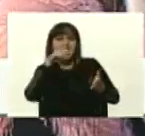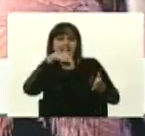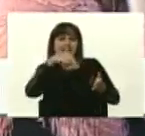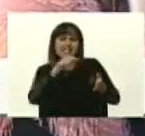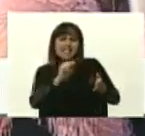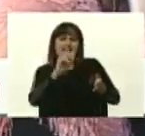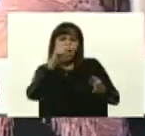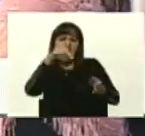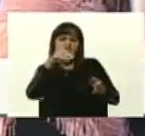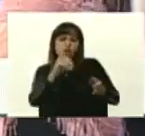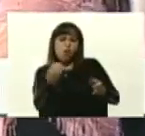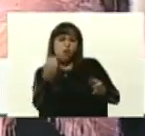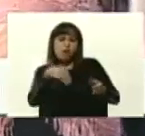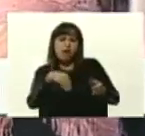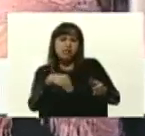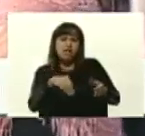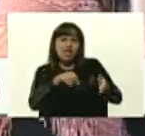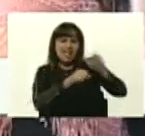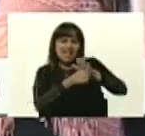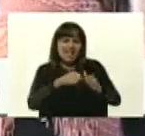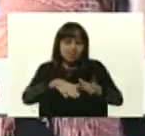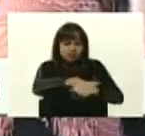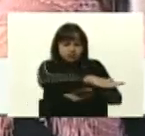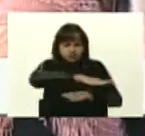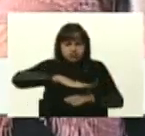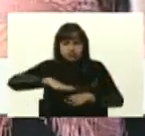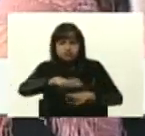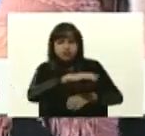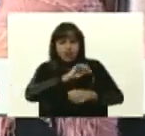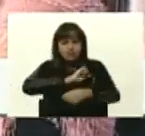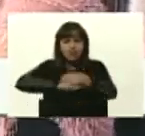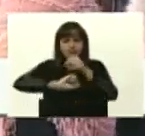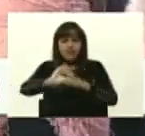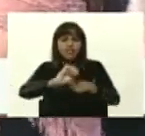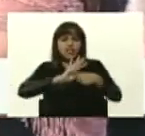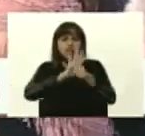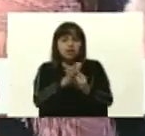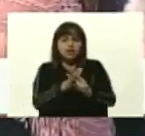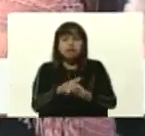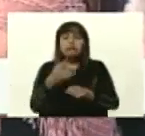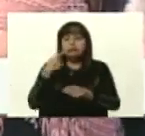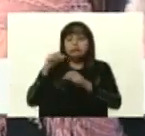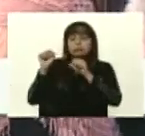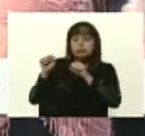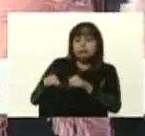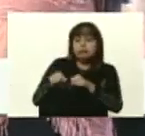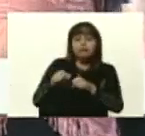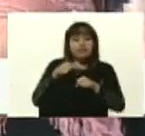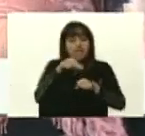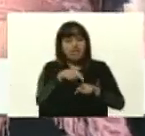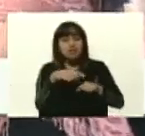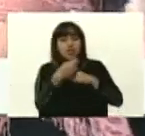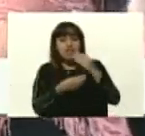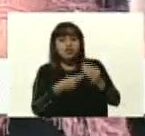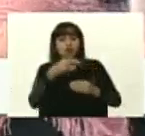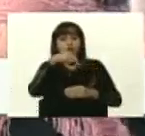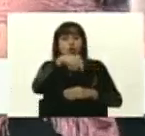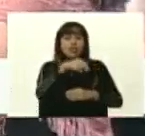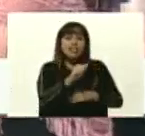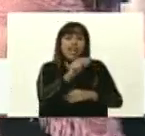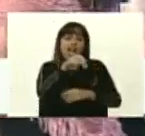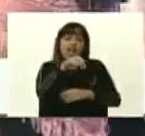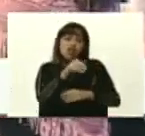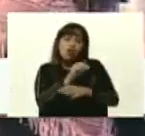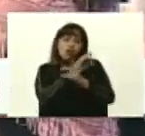gel para superficies, es un gel contra el COVID. Sí. Y es hecho en nanopartículas de cobre,